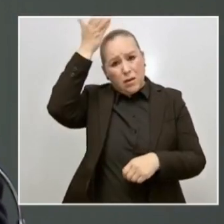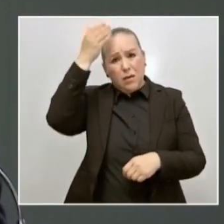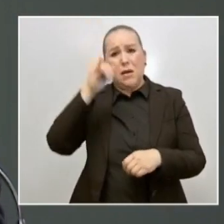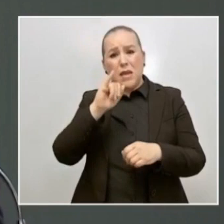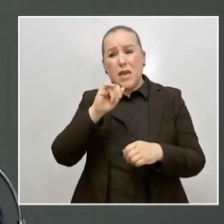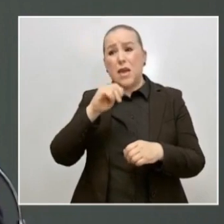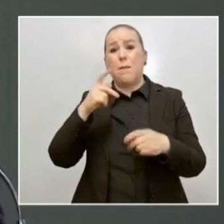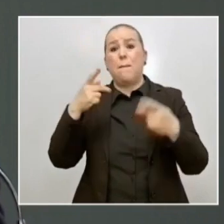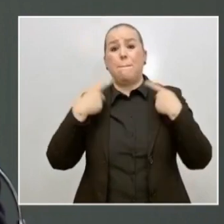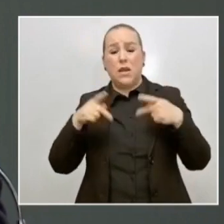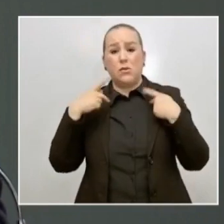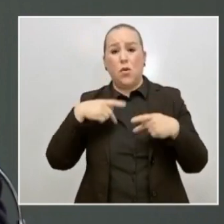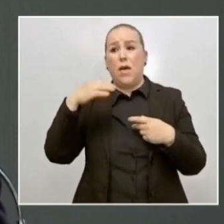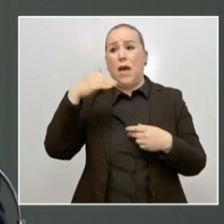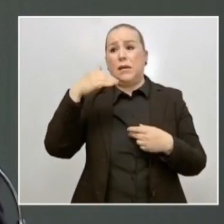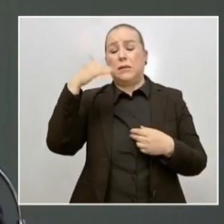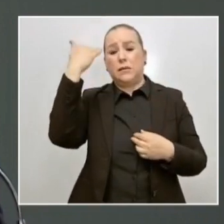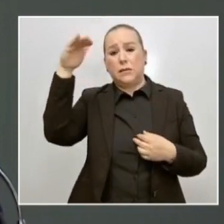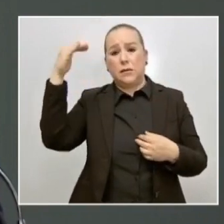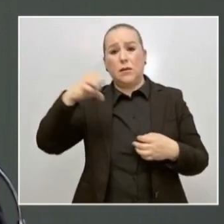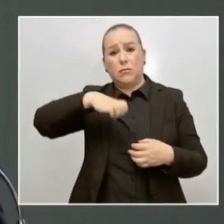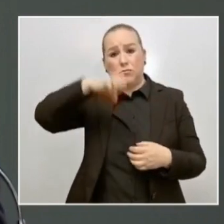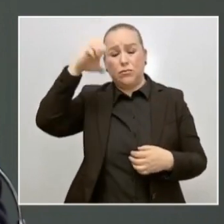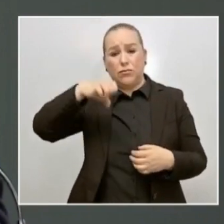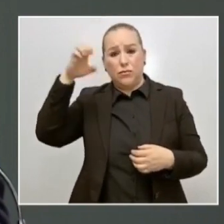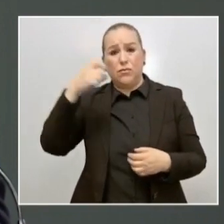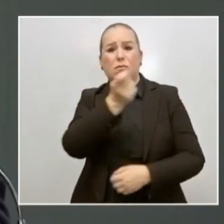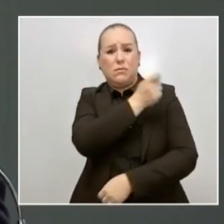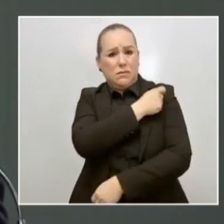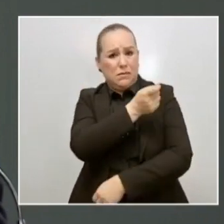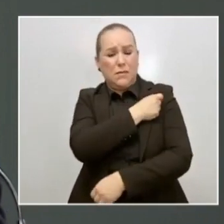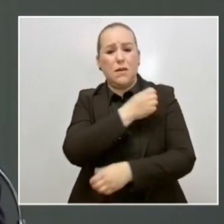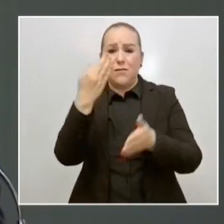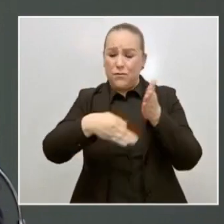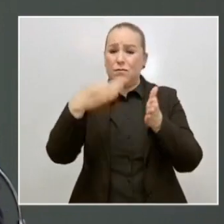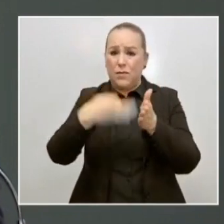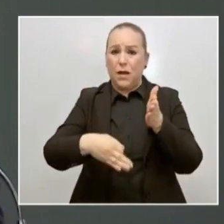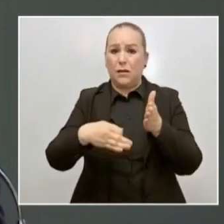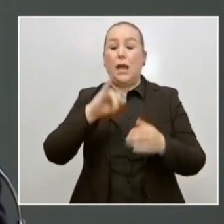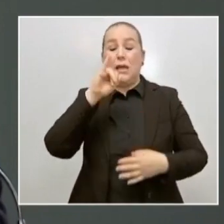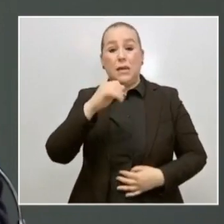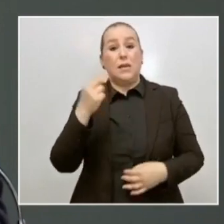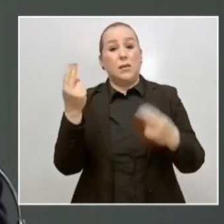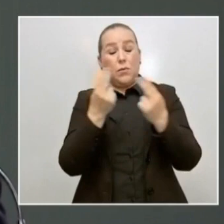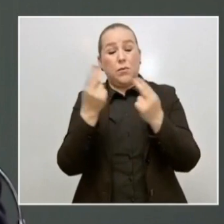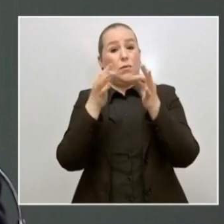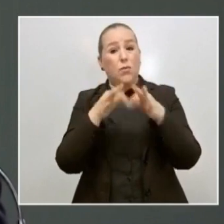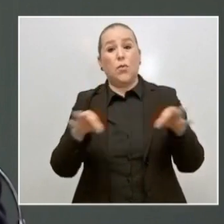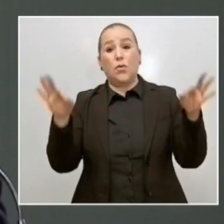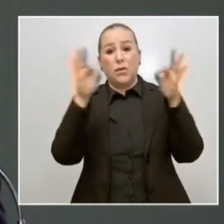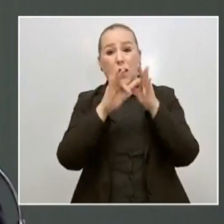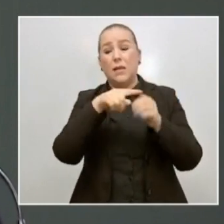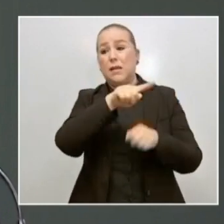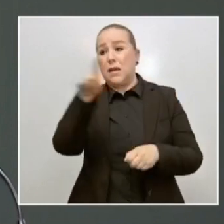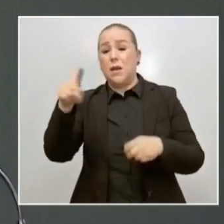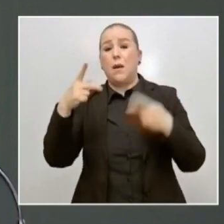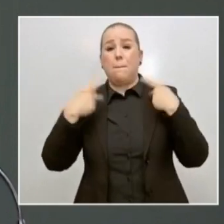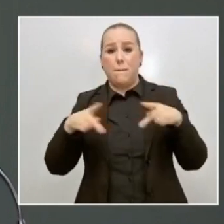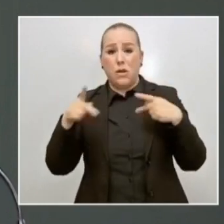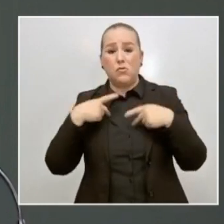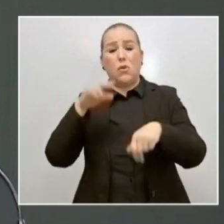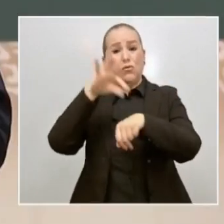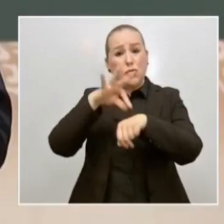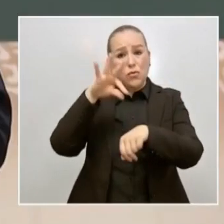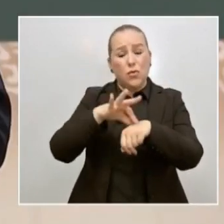adultos mayores. Y es muy importante que dentro del personal de salud se pueda incorporar al